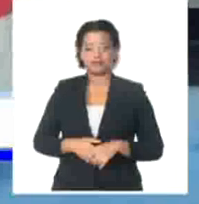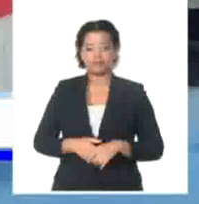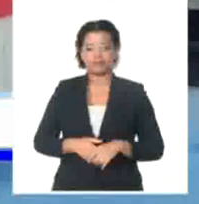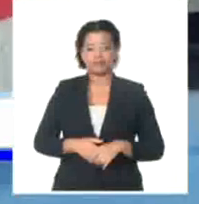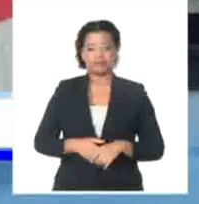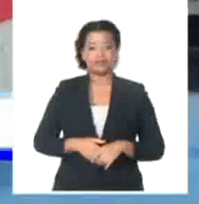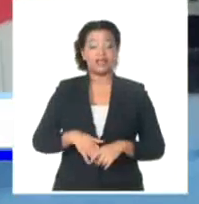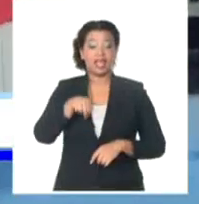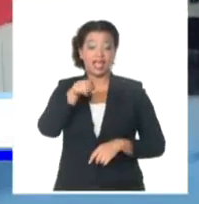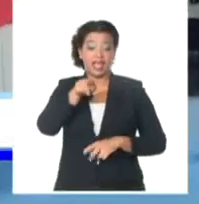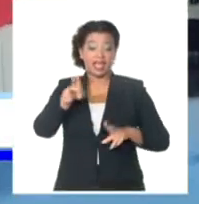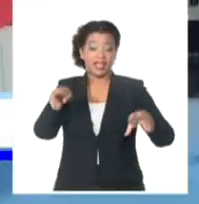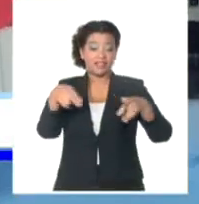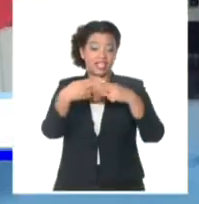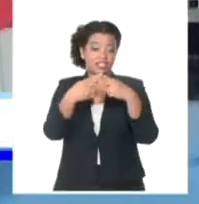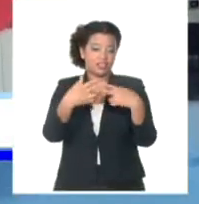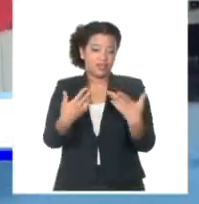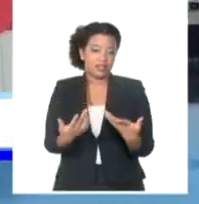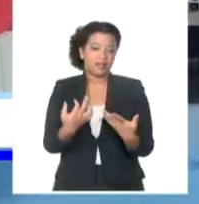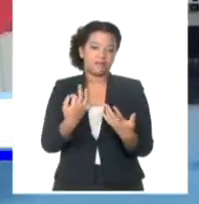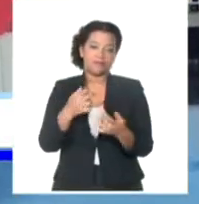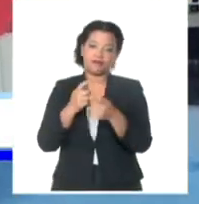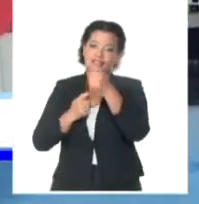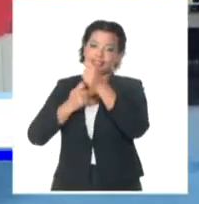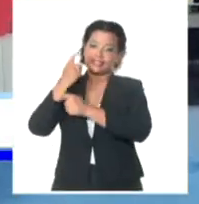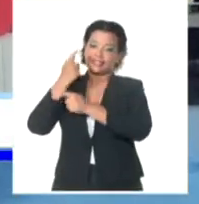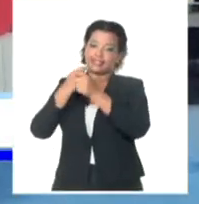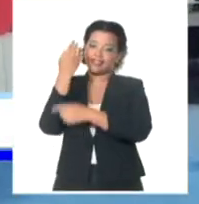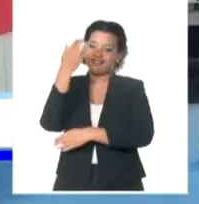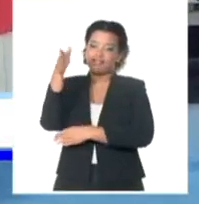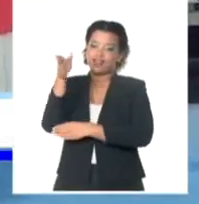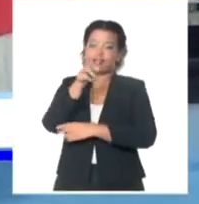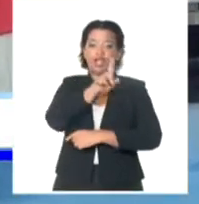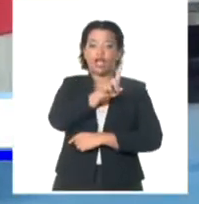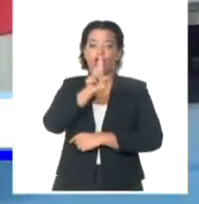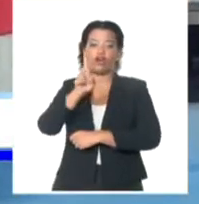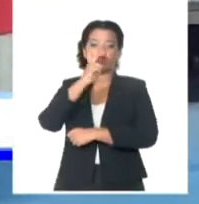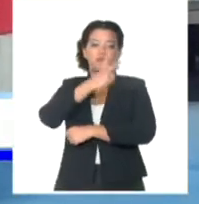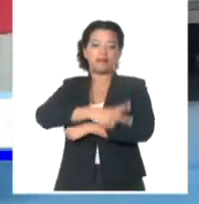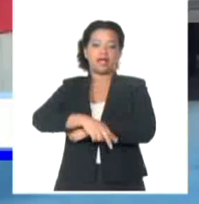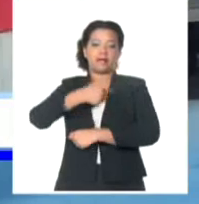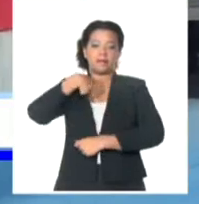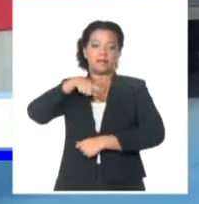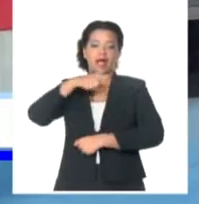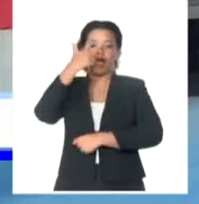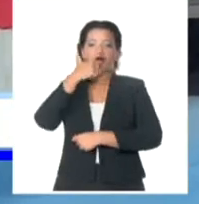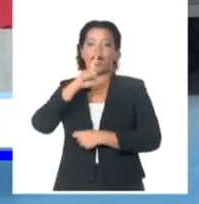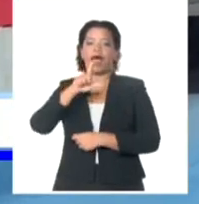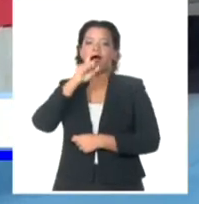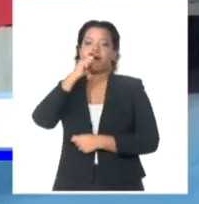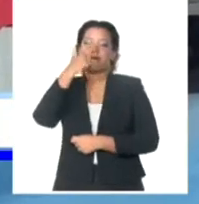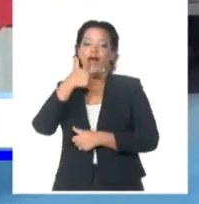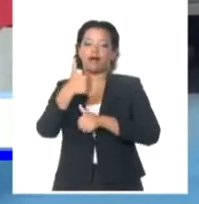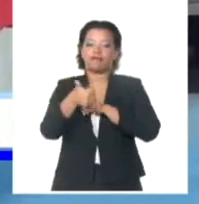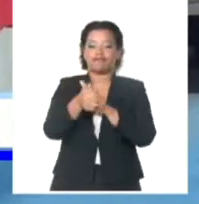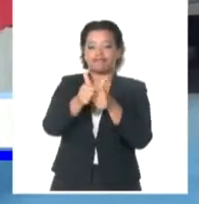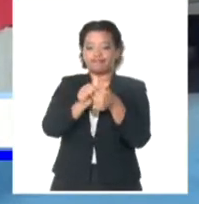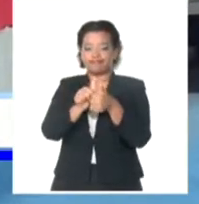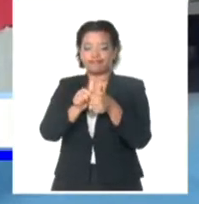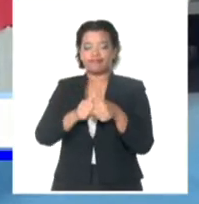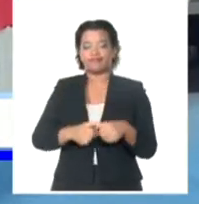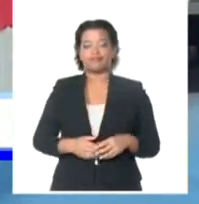la ceremonia de izamiento de las banderas de los 11 países participantes en la quinta edición de los Juegos Deportivos del Alba 2023,